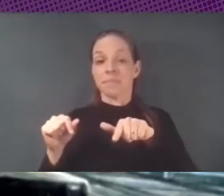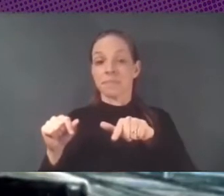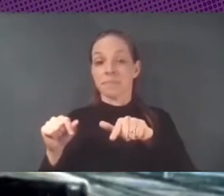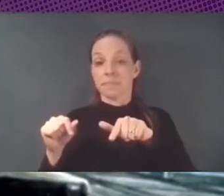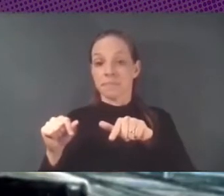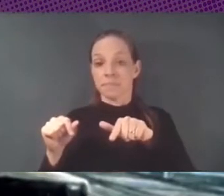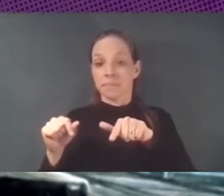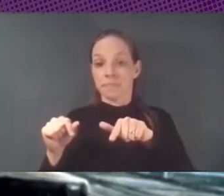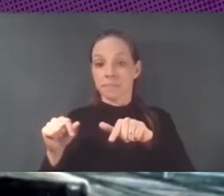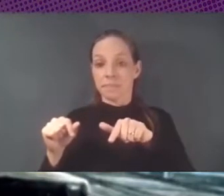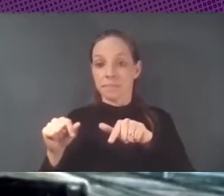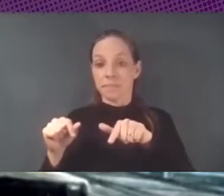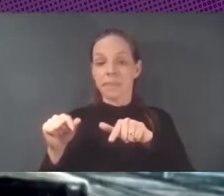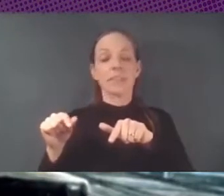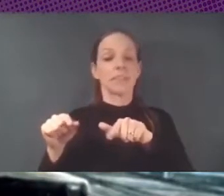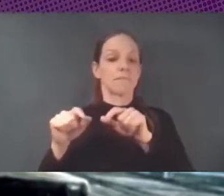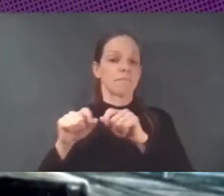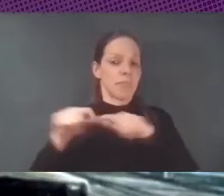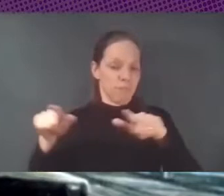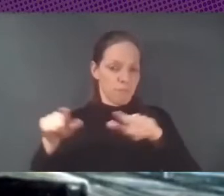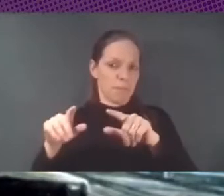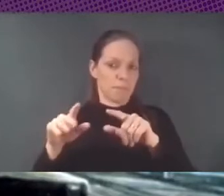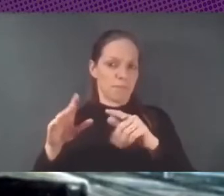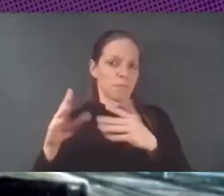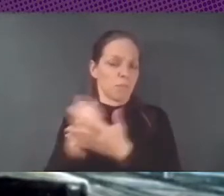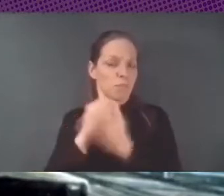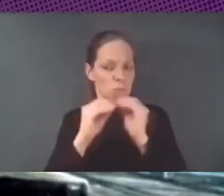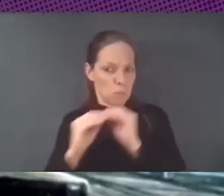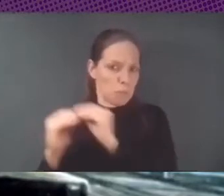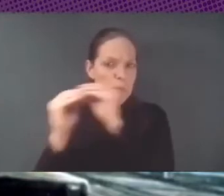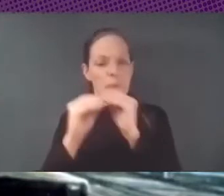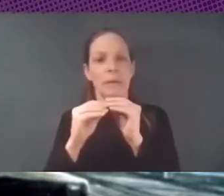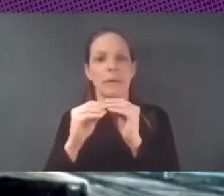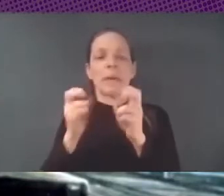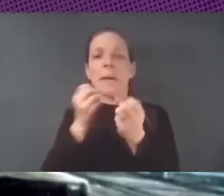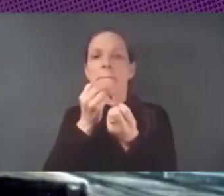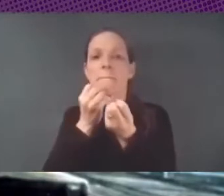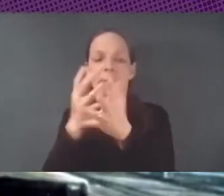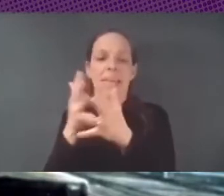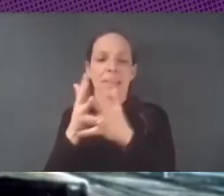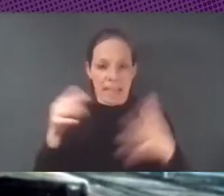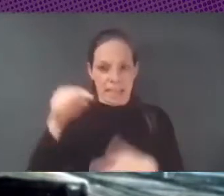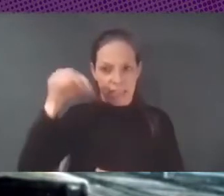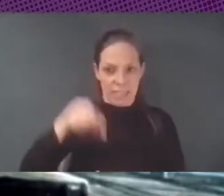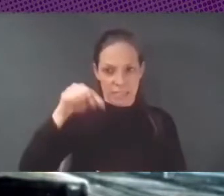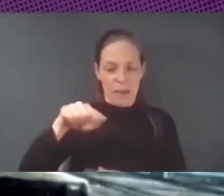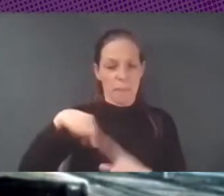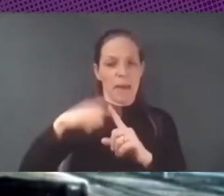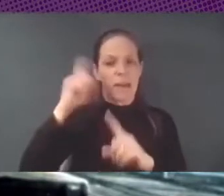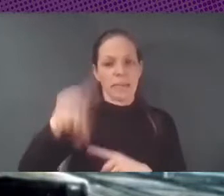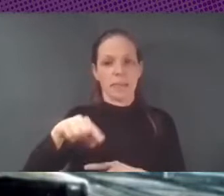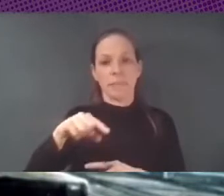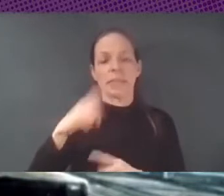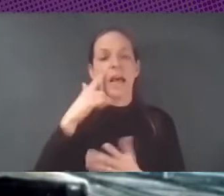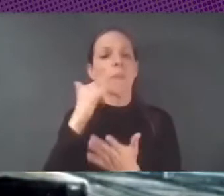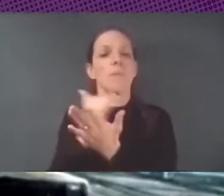beben de este concepto, bueno, aparte del Big Data from the South, de los márgenes y del concepto de data poverty, de pobreza de datos,